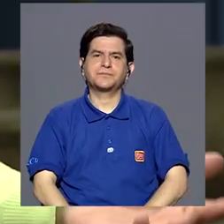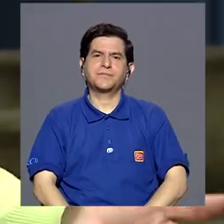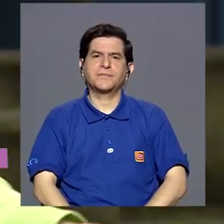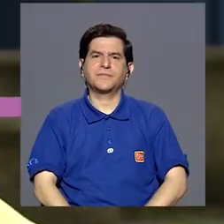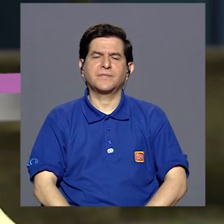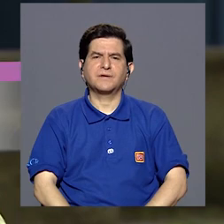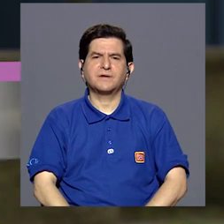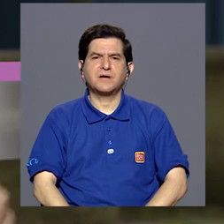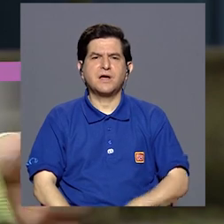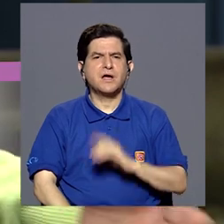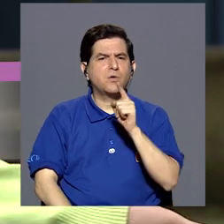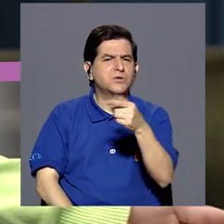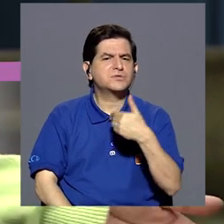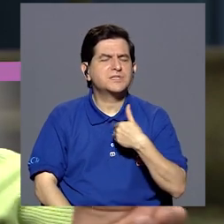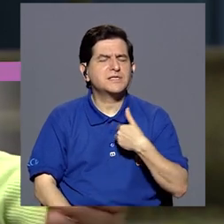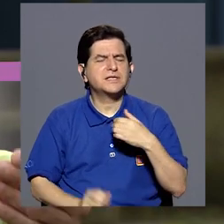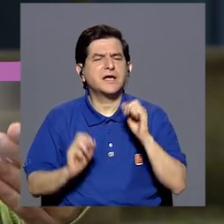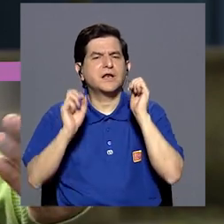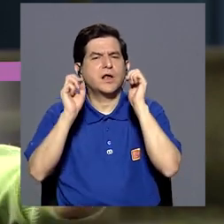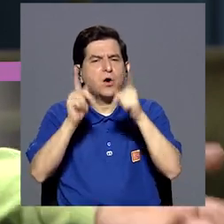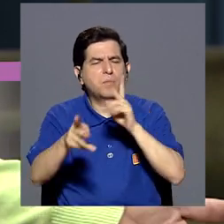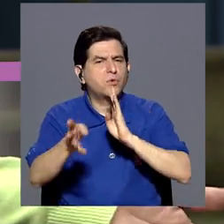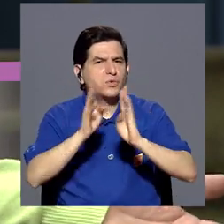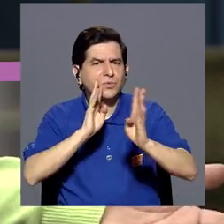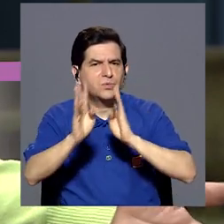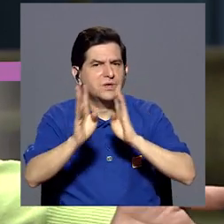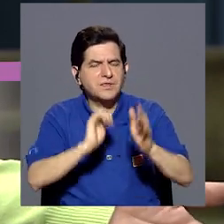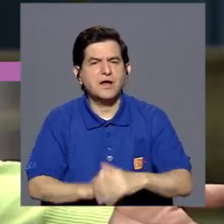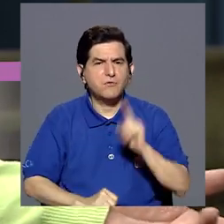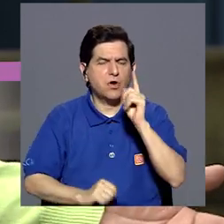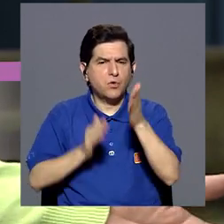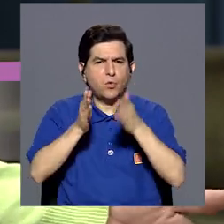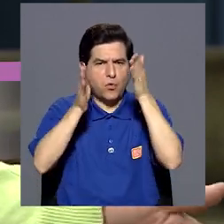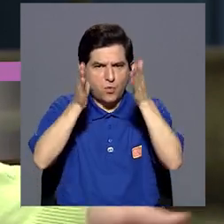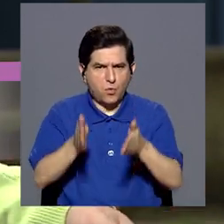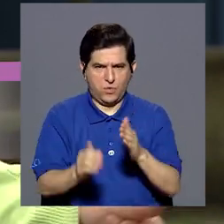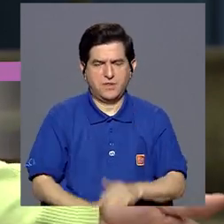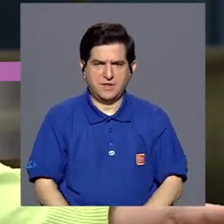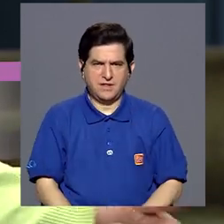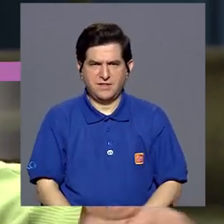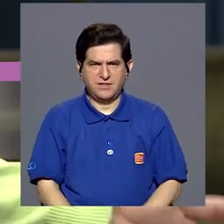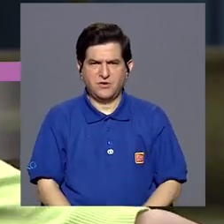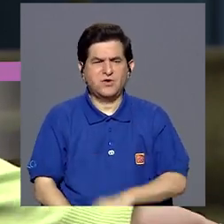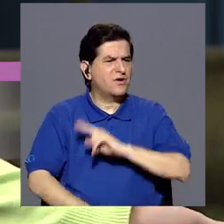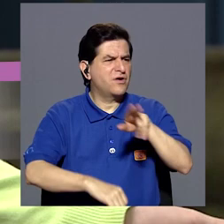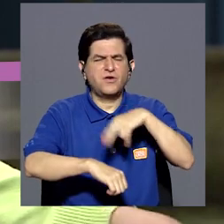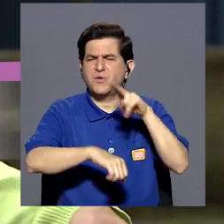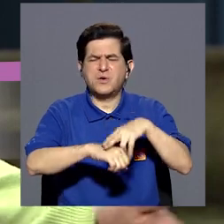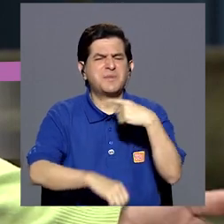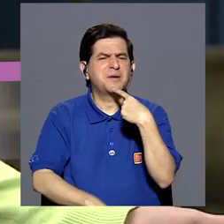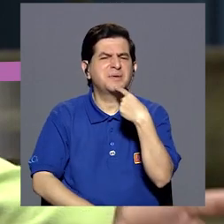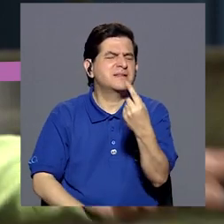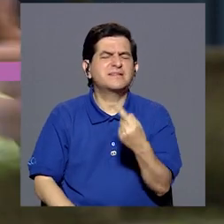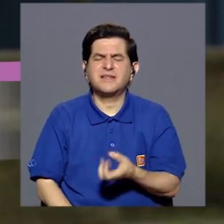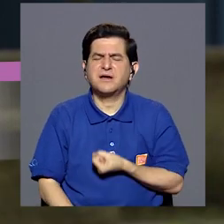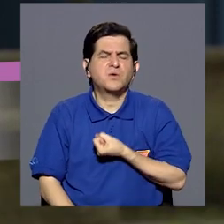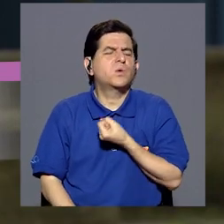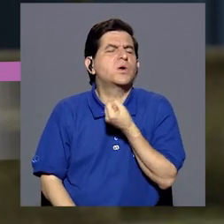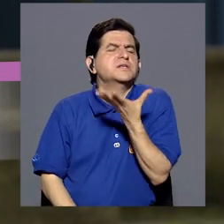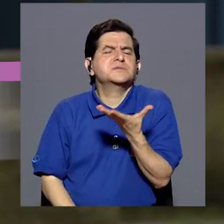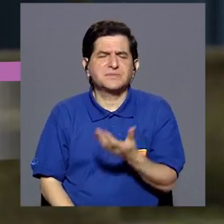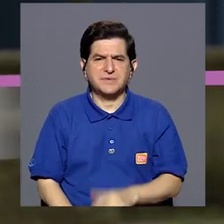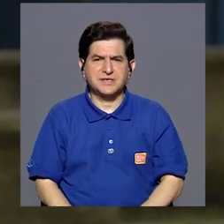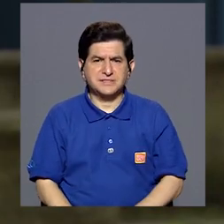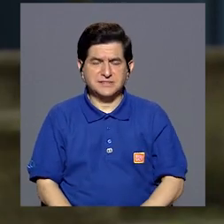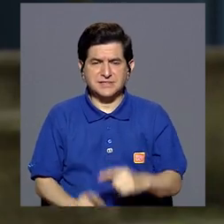¿Qué les dice? Cuando ustedes tienen la oportunidad de conversar con un cuidador o con una cuidadora, ¿qué es lo que normalmente ellos le expresan desde